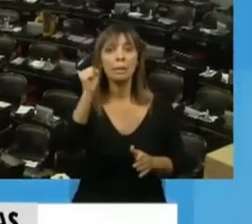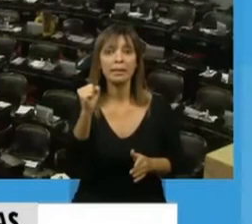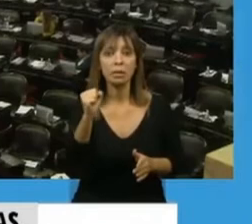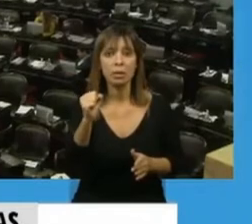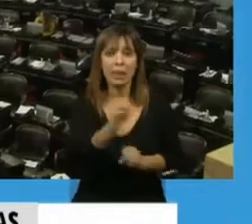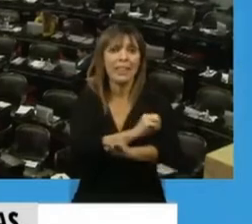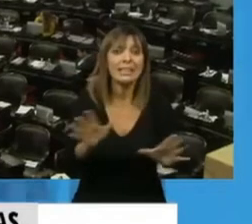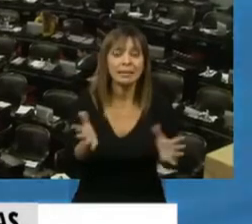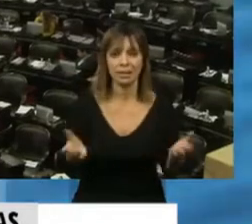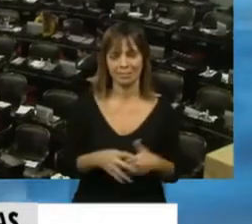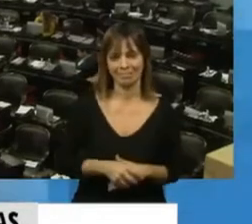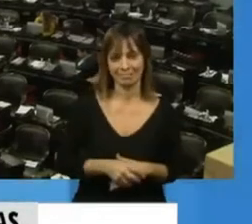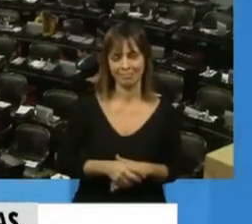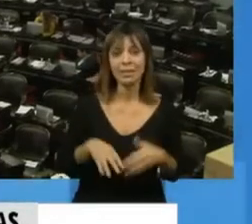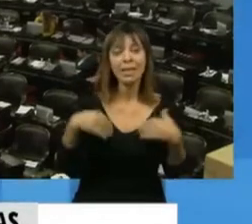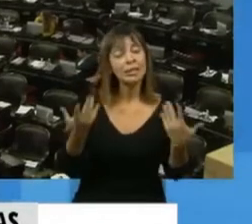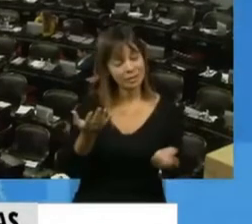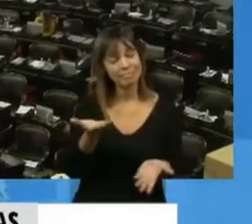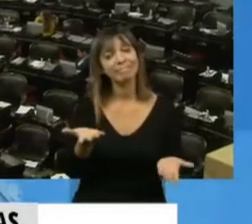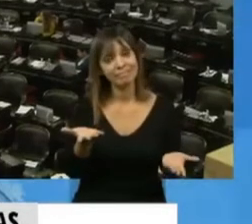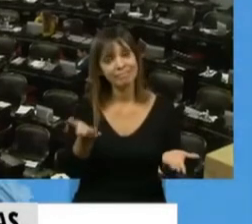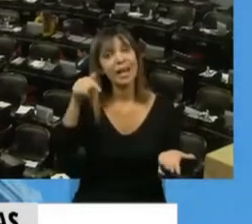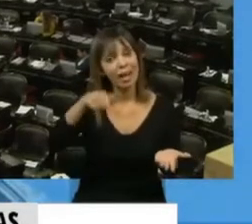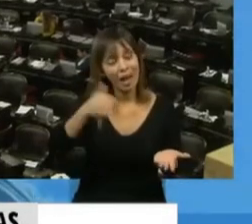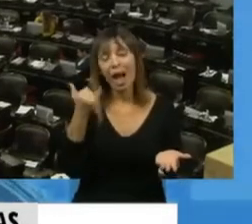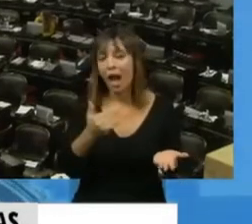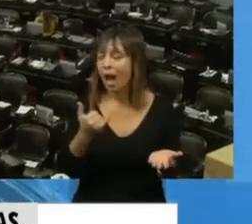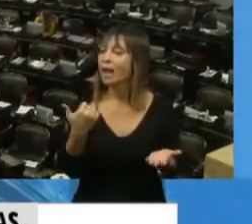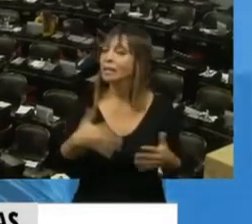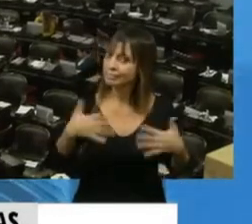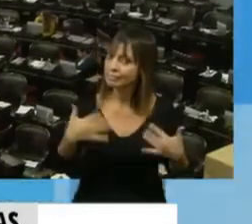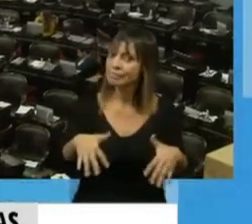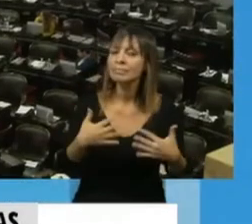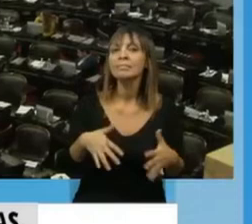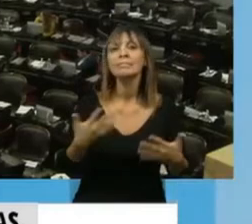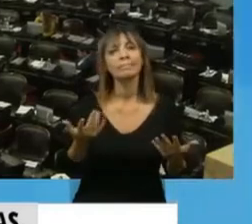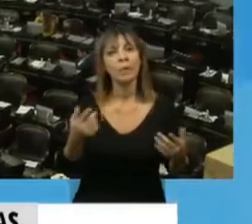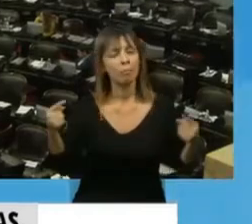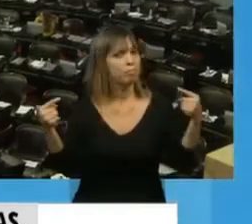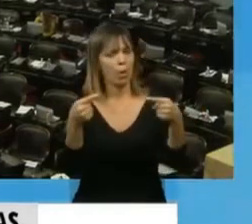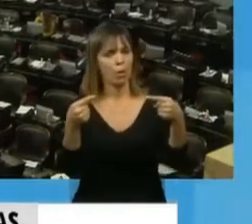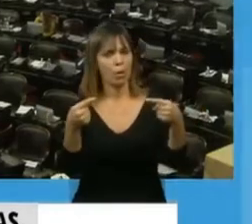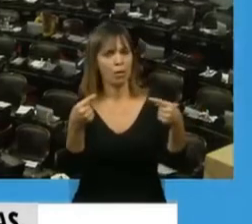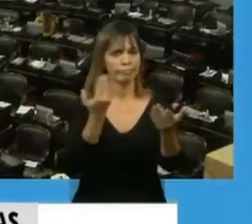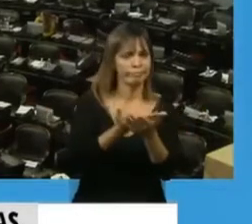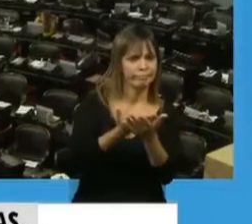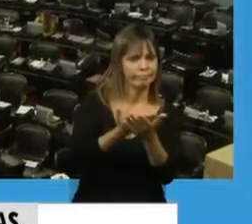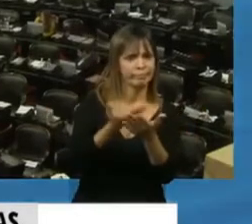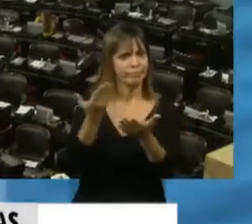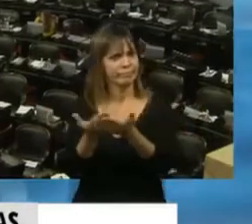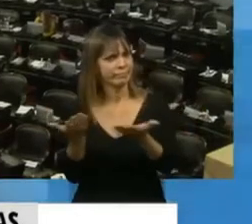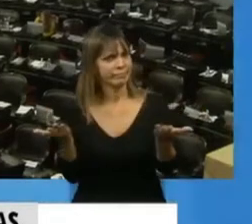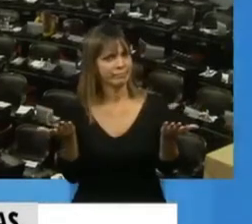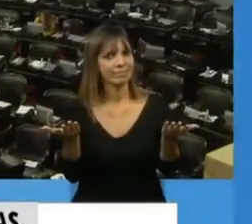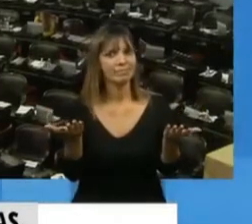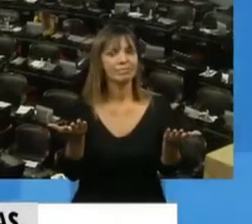desastre. Entonces, efectivamente, acá hay una enorme contradicción y, por supuesto,